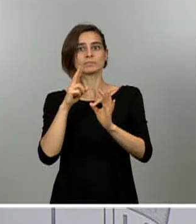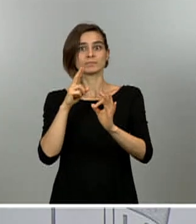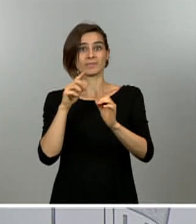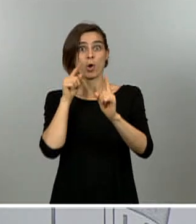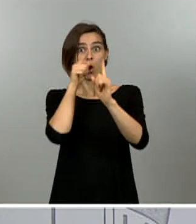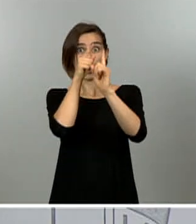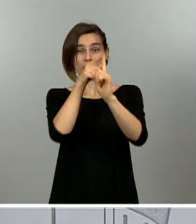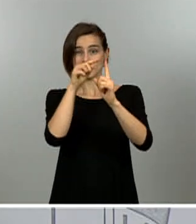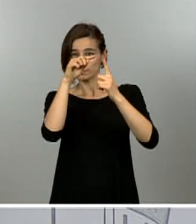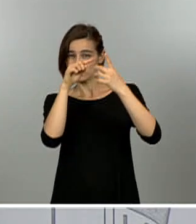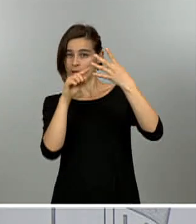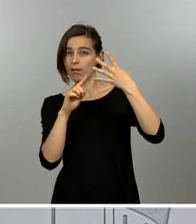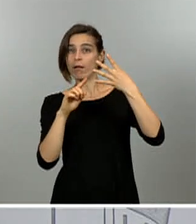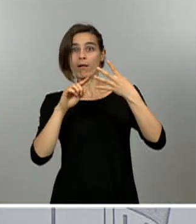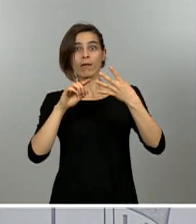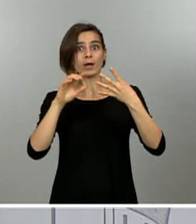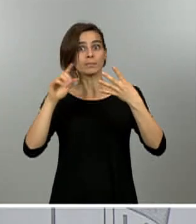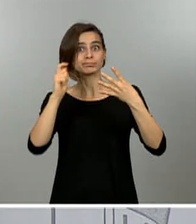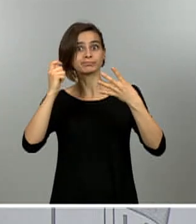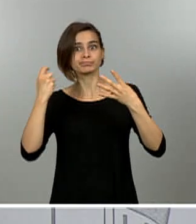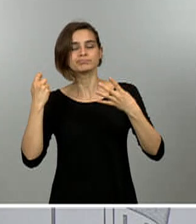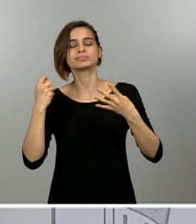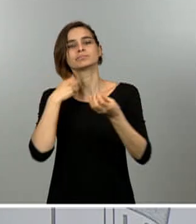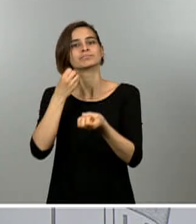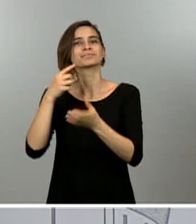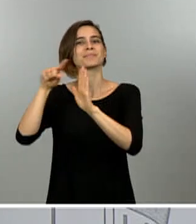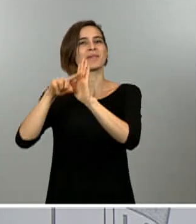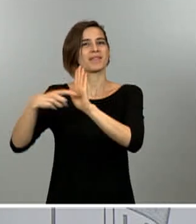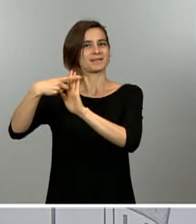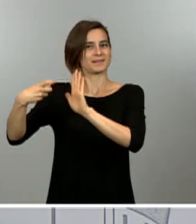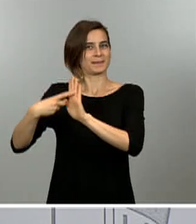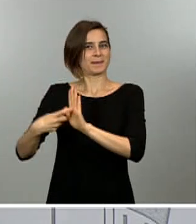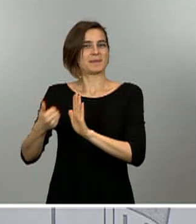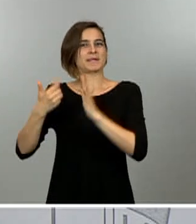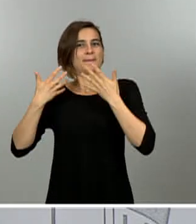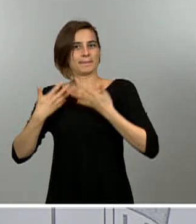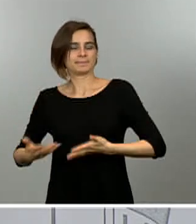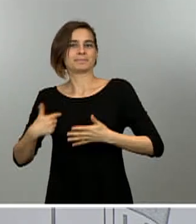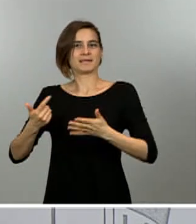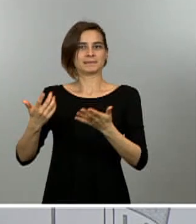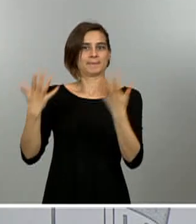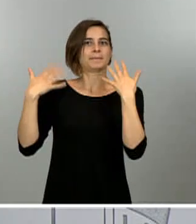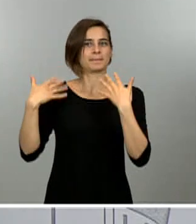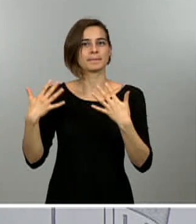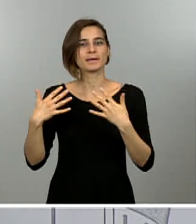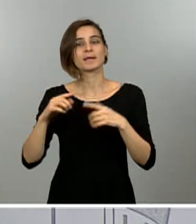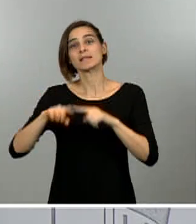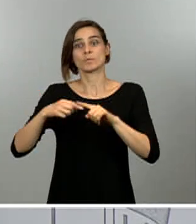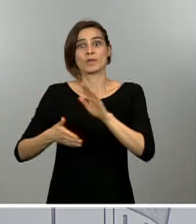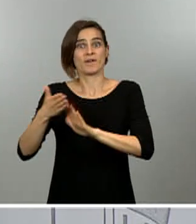fijando, hemos ido anunciando medidas de alivio. Luego me referiré en la última parte de mi comparecencia a dos anuncios que les quiero